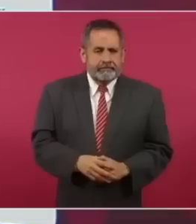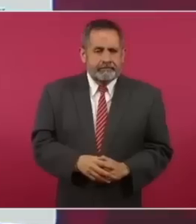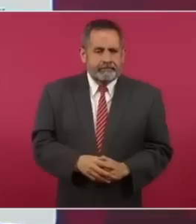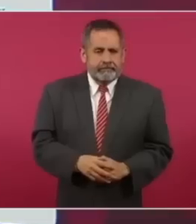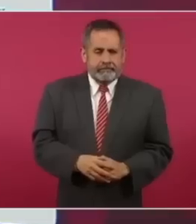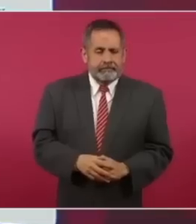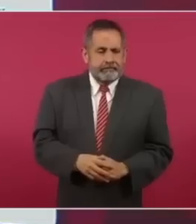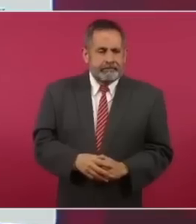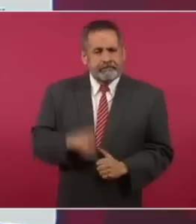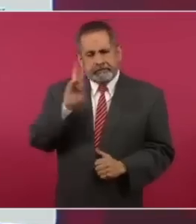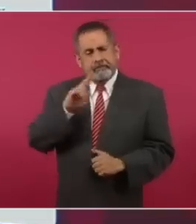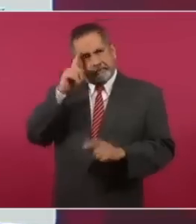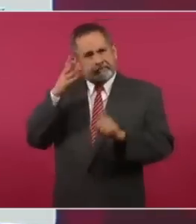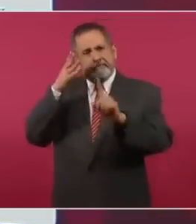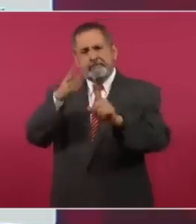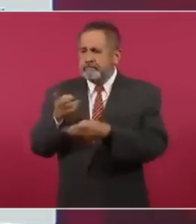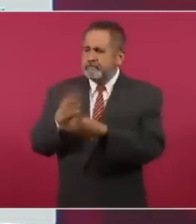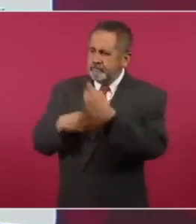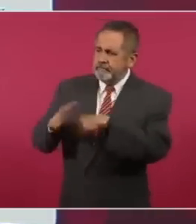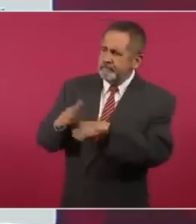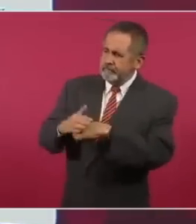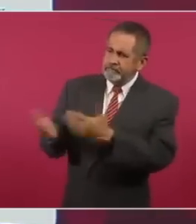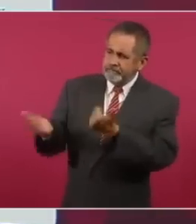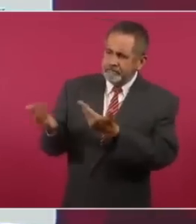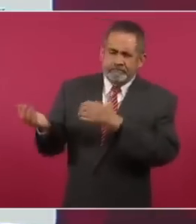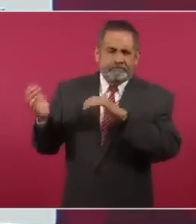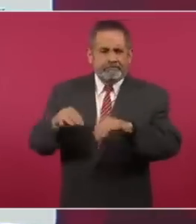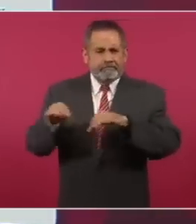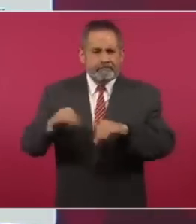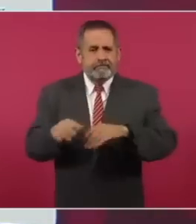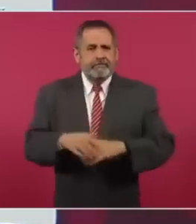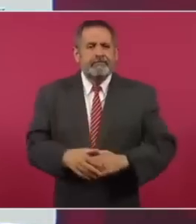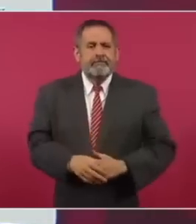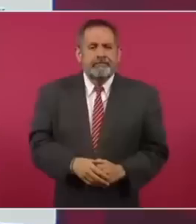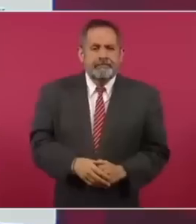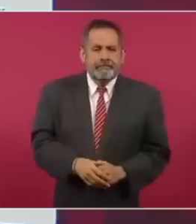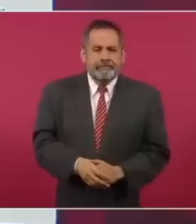con el propósito de que vengan a trabajar, porque también